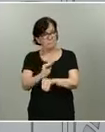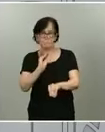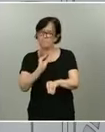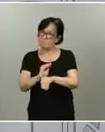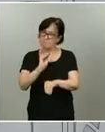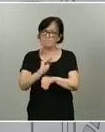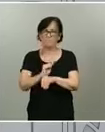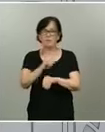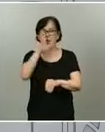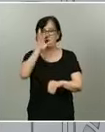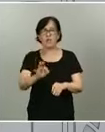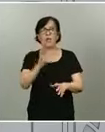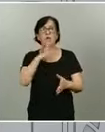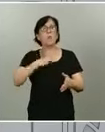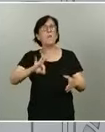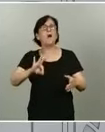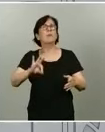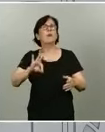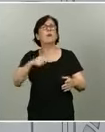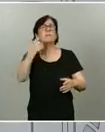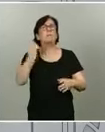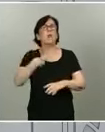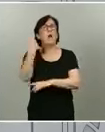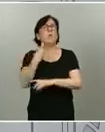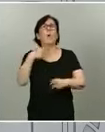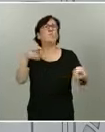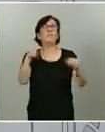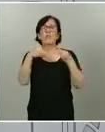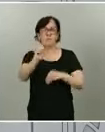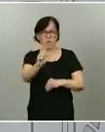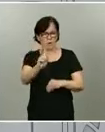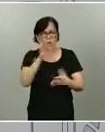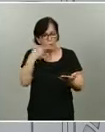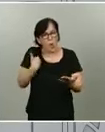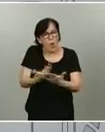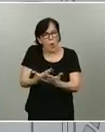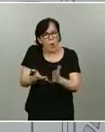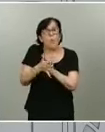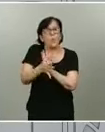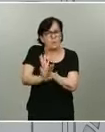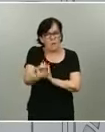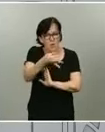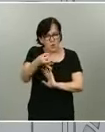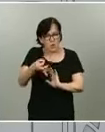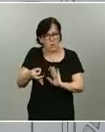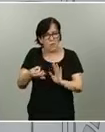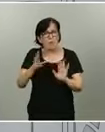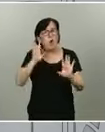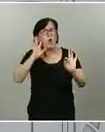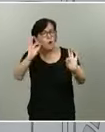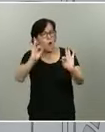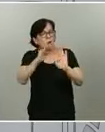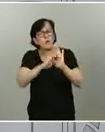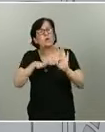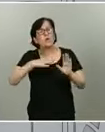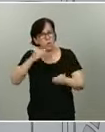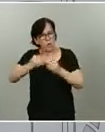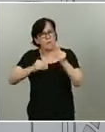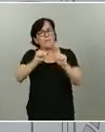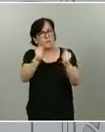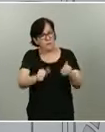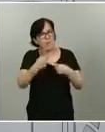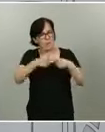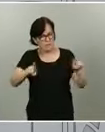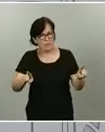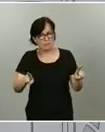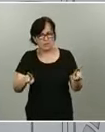decir que no se pueda flexibilizar, no quiere decir que si las cosas se justifican correctamente y tienen sentido, no se puedan hacer de otra manera. De hecho, nadie es